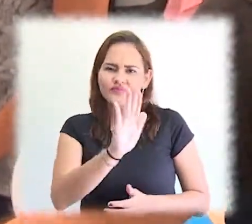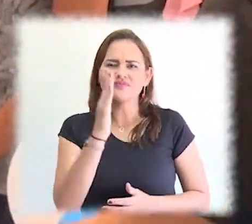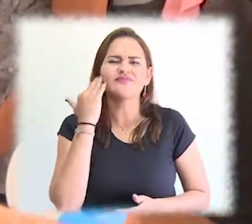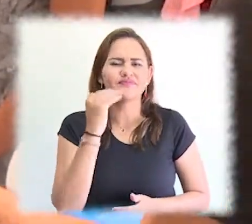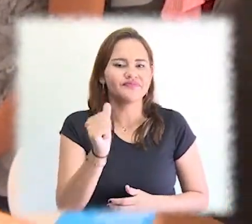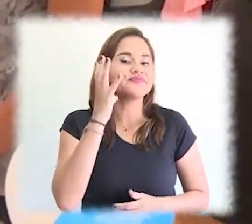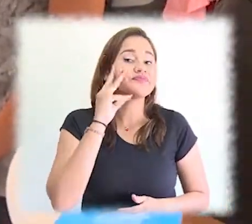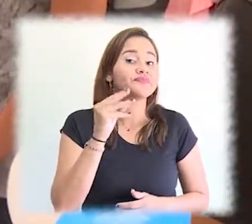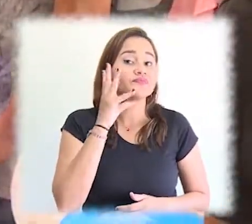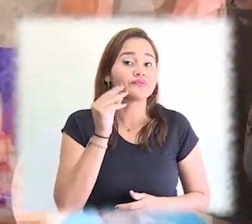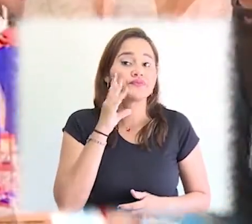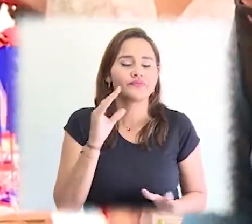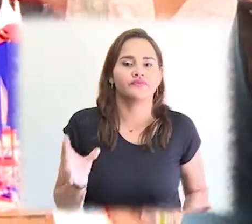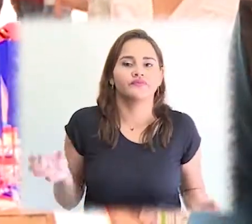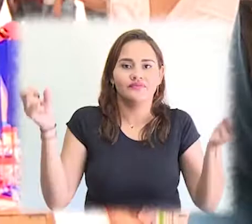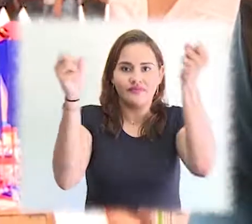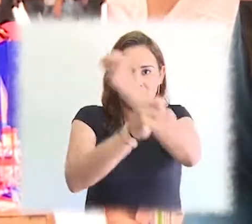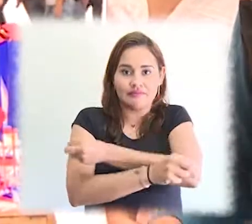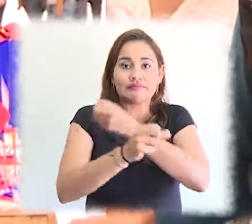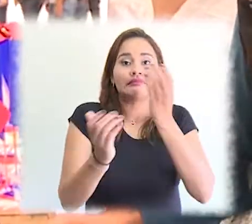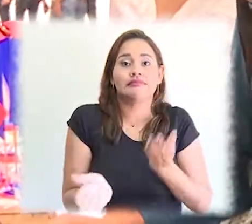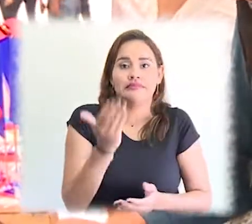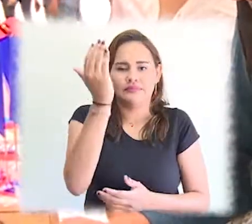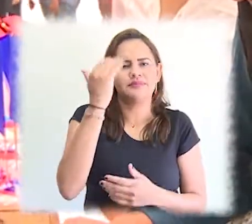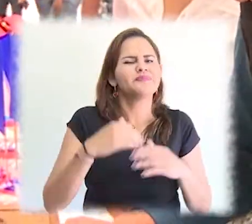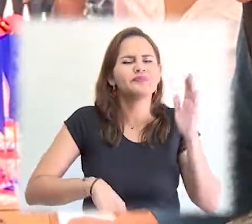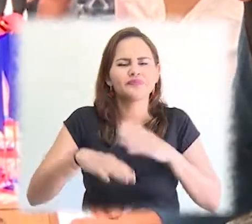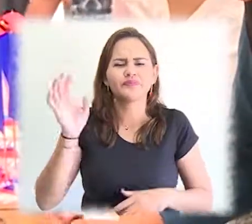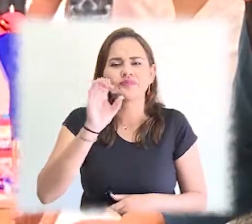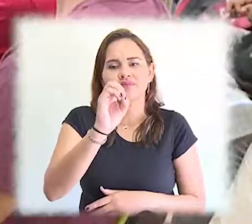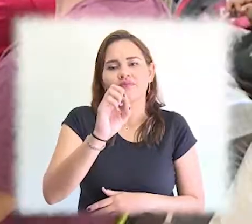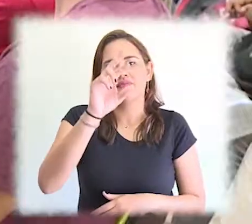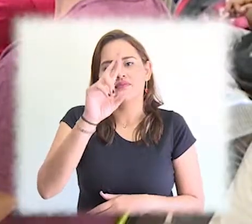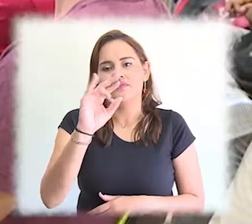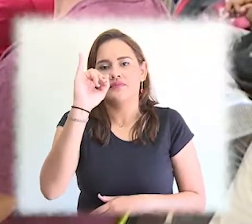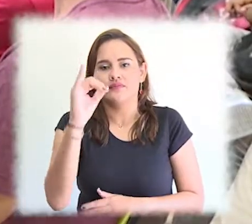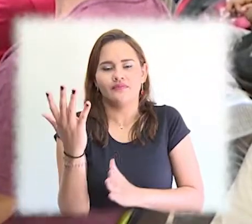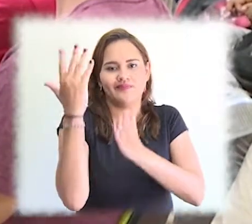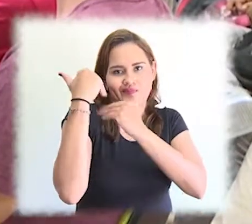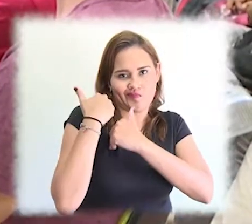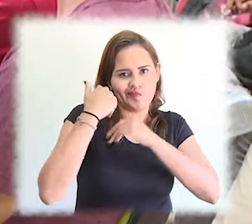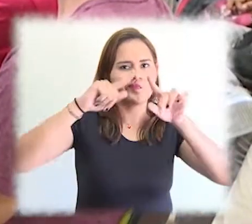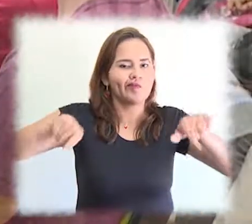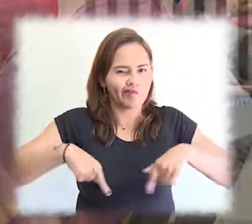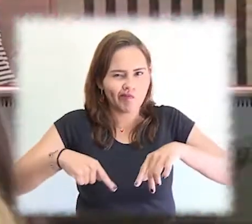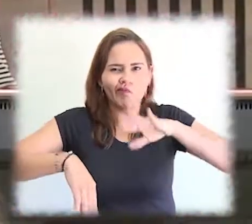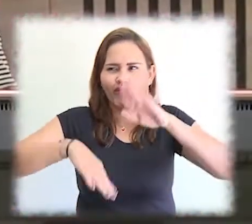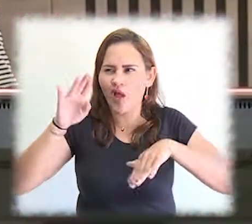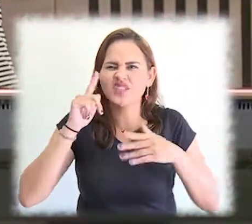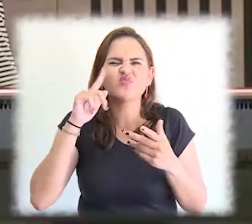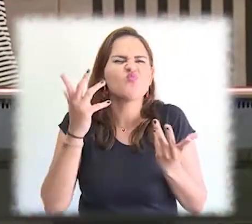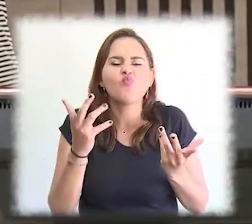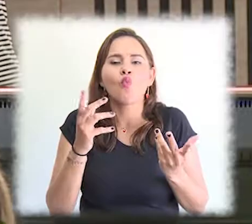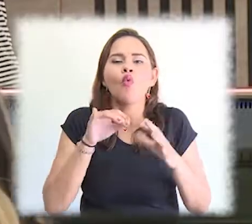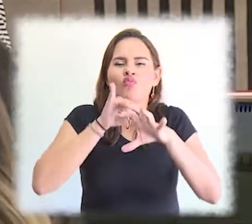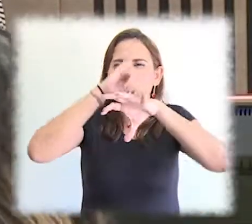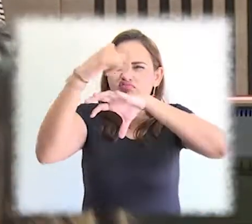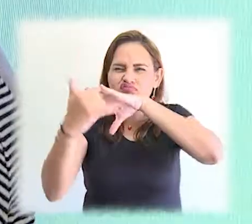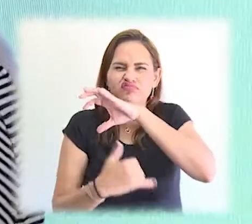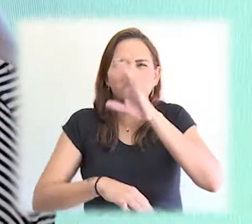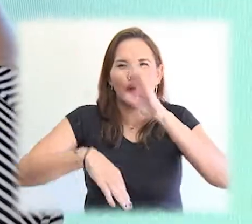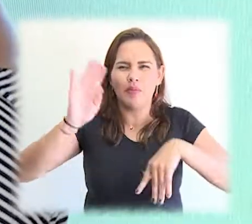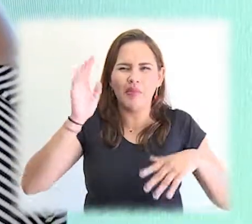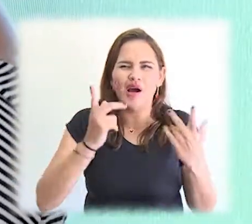Es como una de las mejores cosas que por el momento hice en mi vida. Esta experiencia de intercambio académico que en la institución es